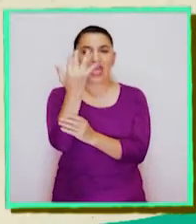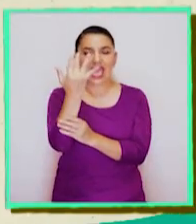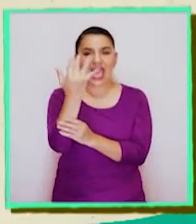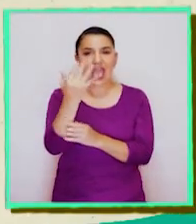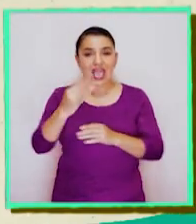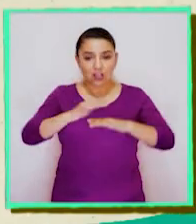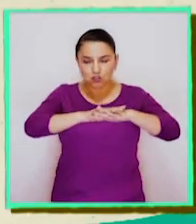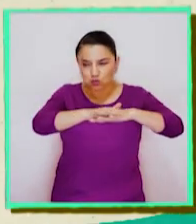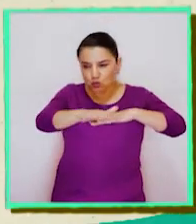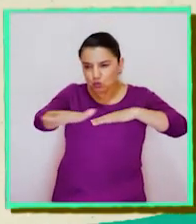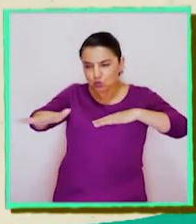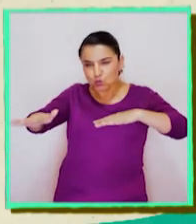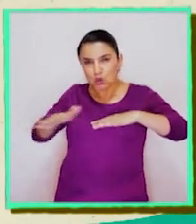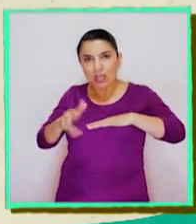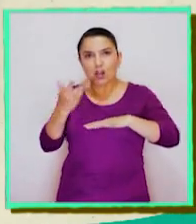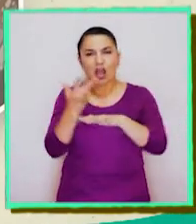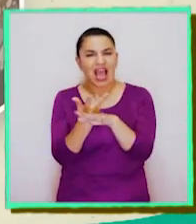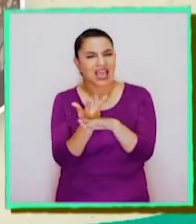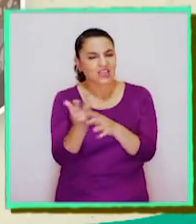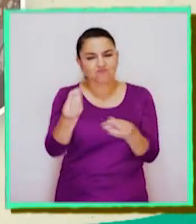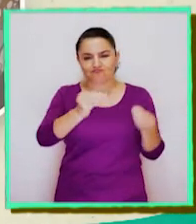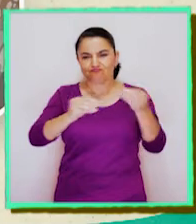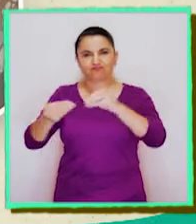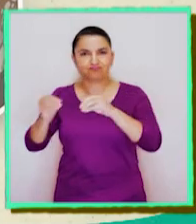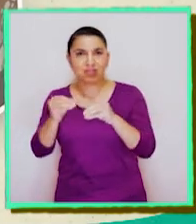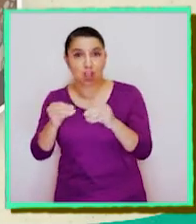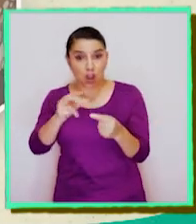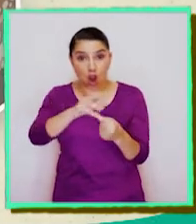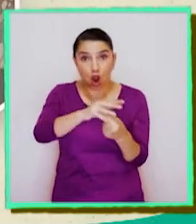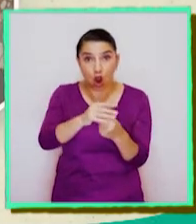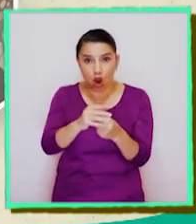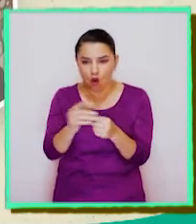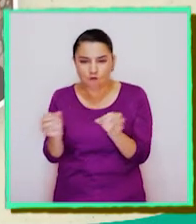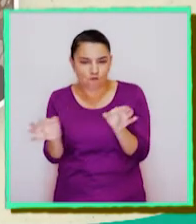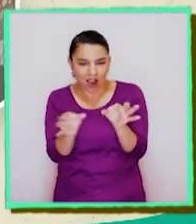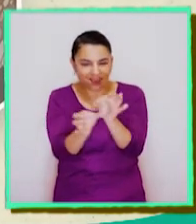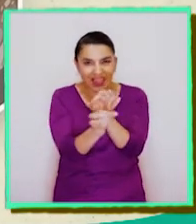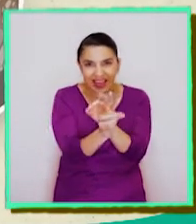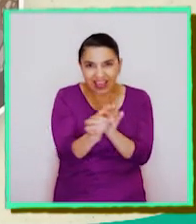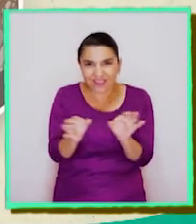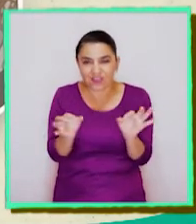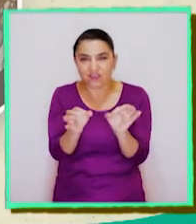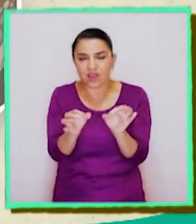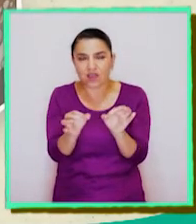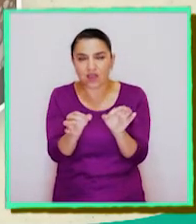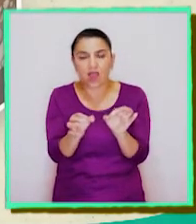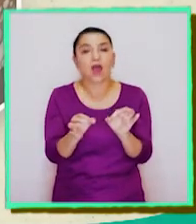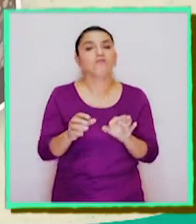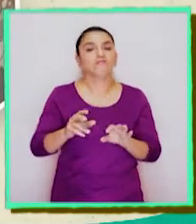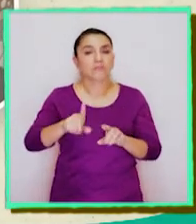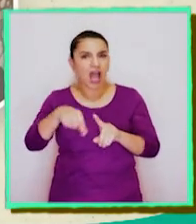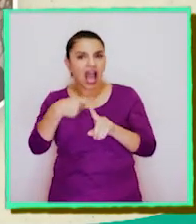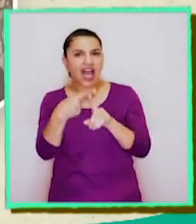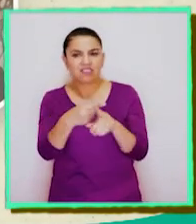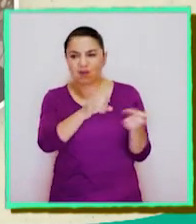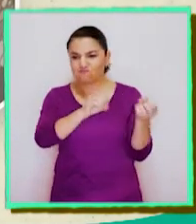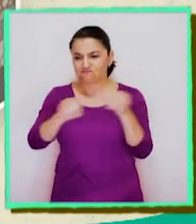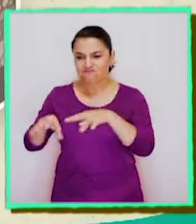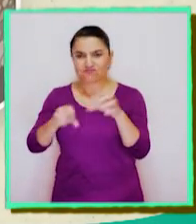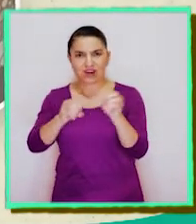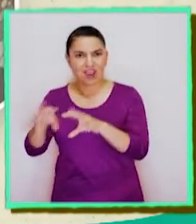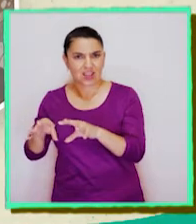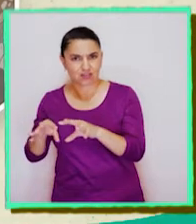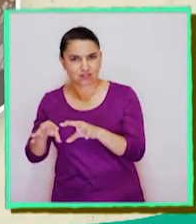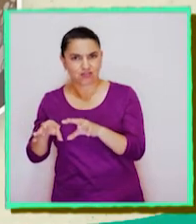suelo está compuesto por una serie de organismos, como hongos y bacterias, además de restos orgánicos sin